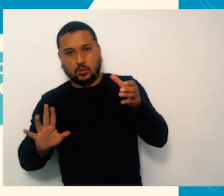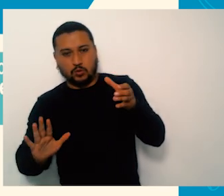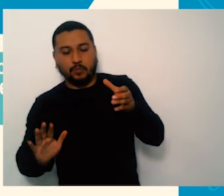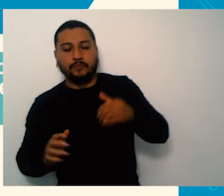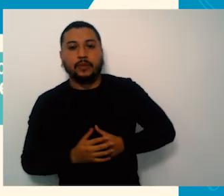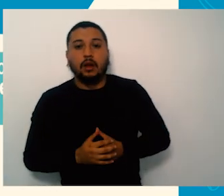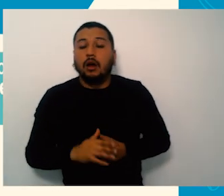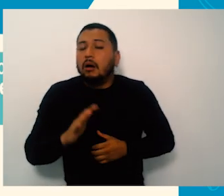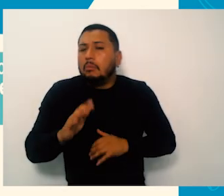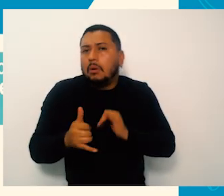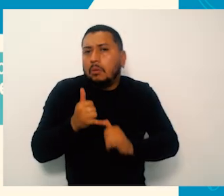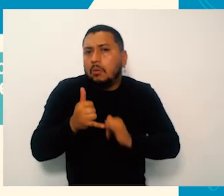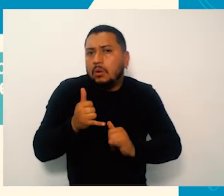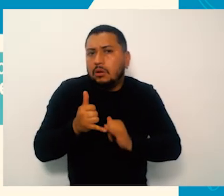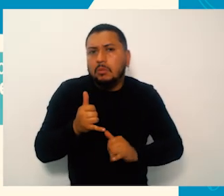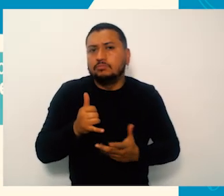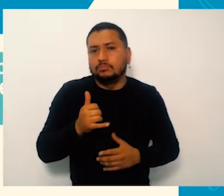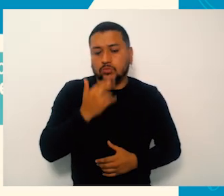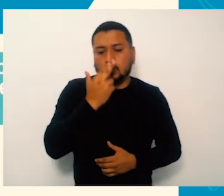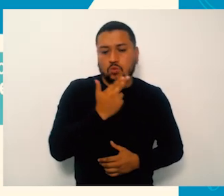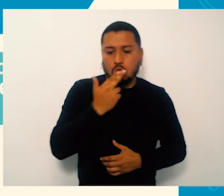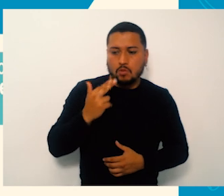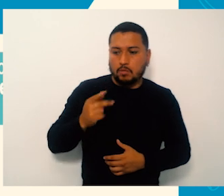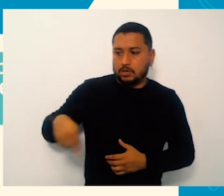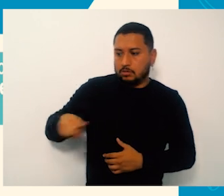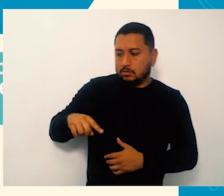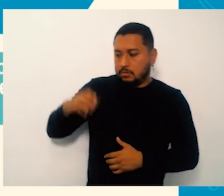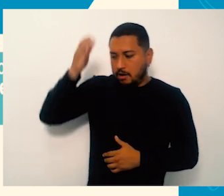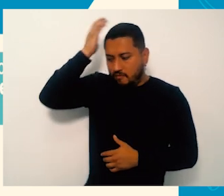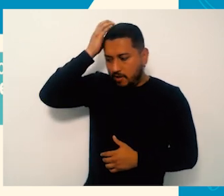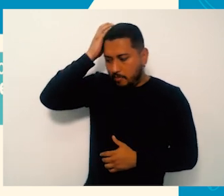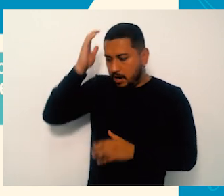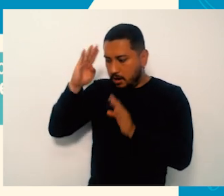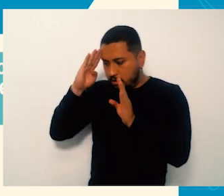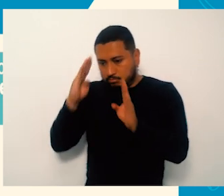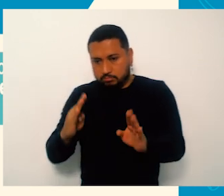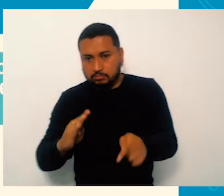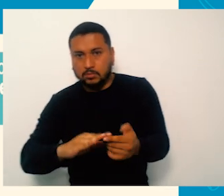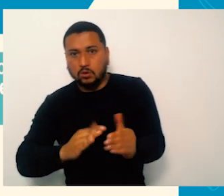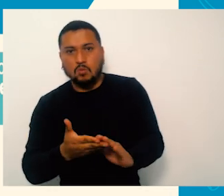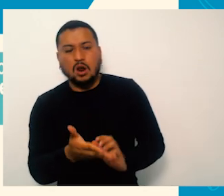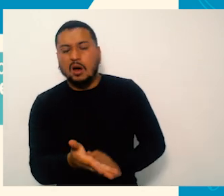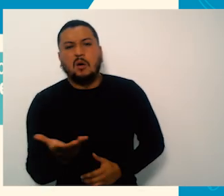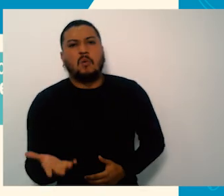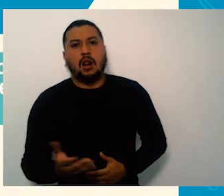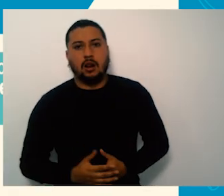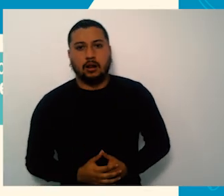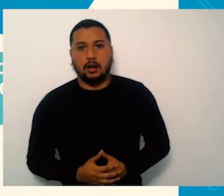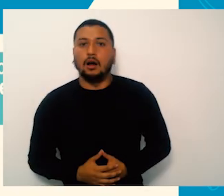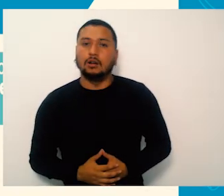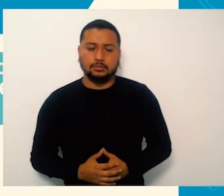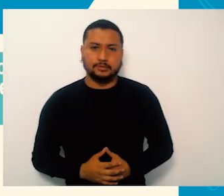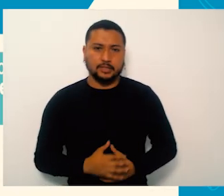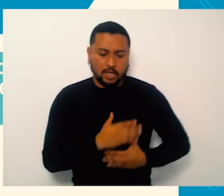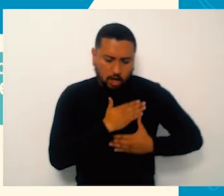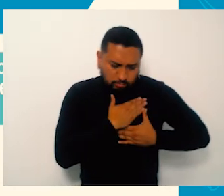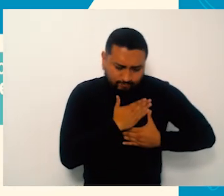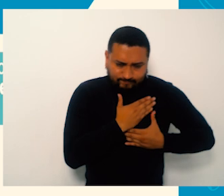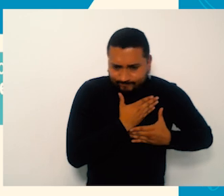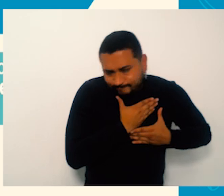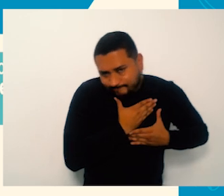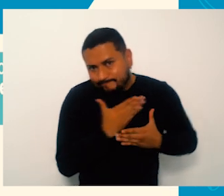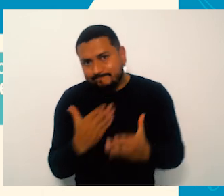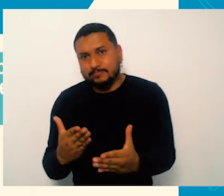y próximamente en UDME tendremos también unos espacios específicos para hacer